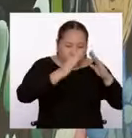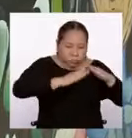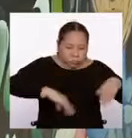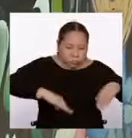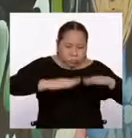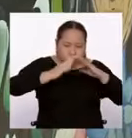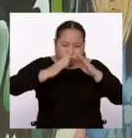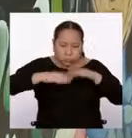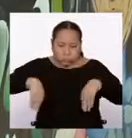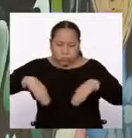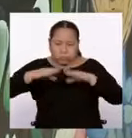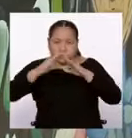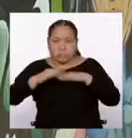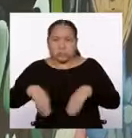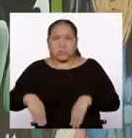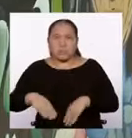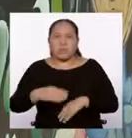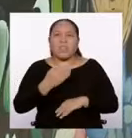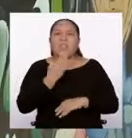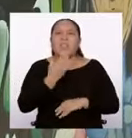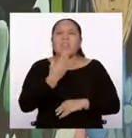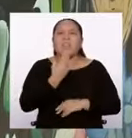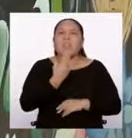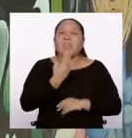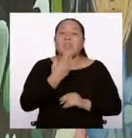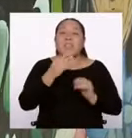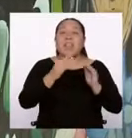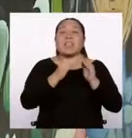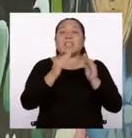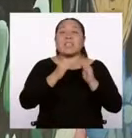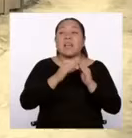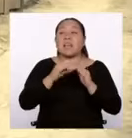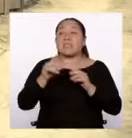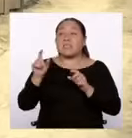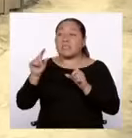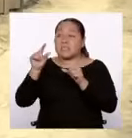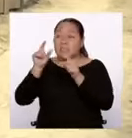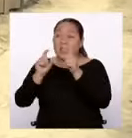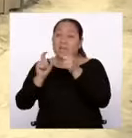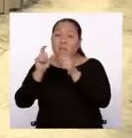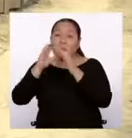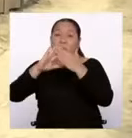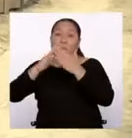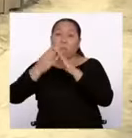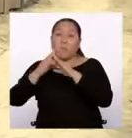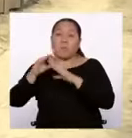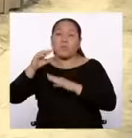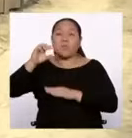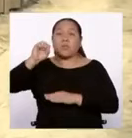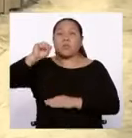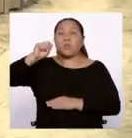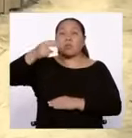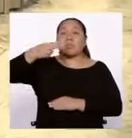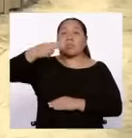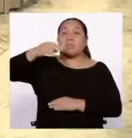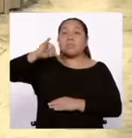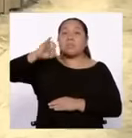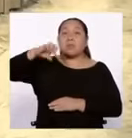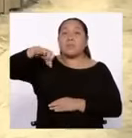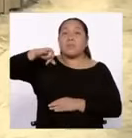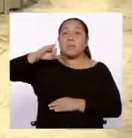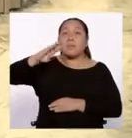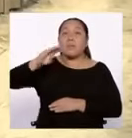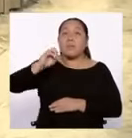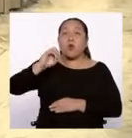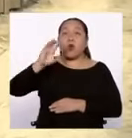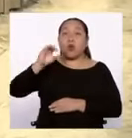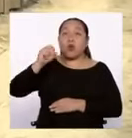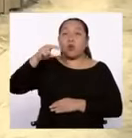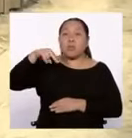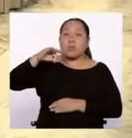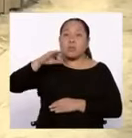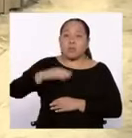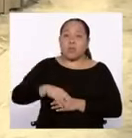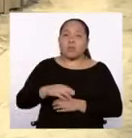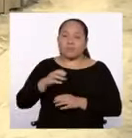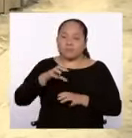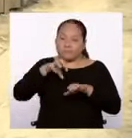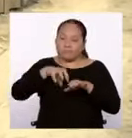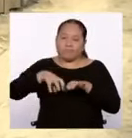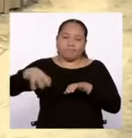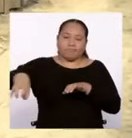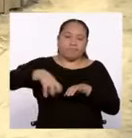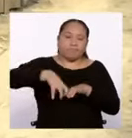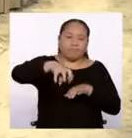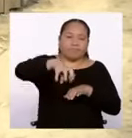casas principalmente de los shipibo conibo. Se instalaron en distintos lugares de la ciudad. En este momento